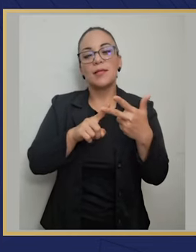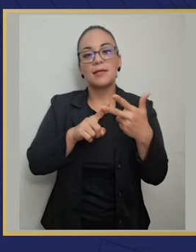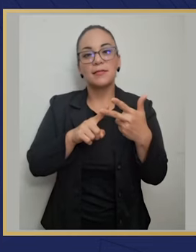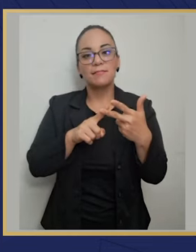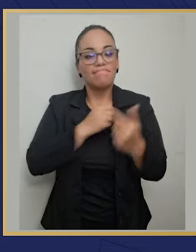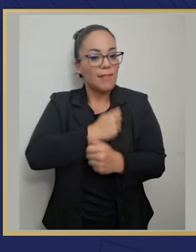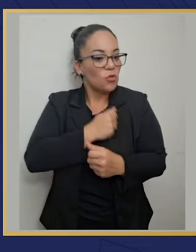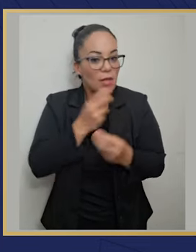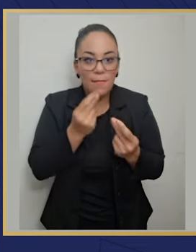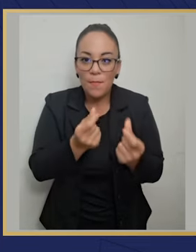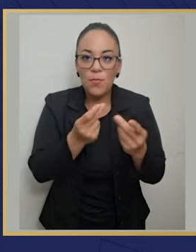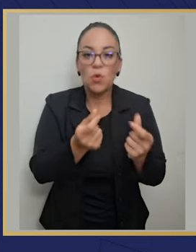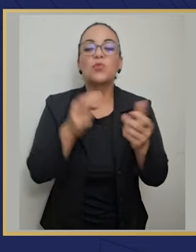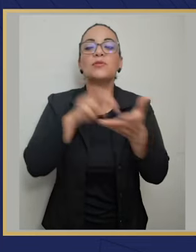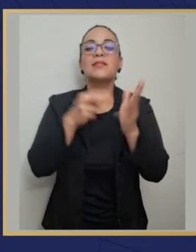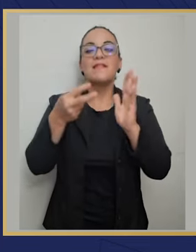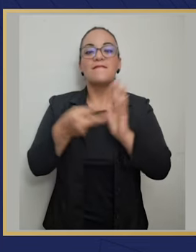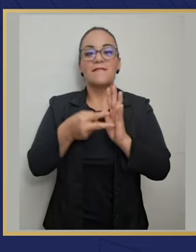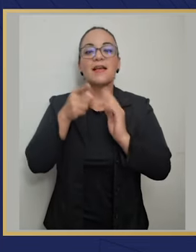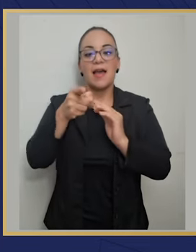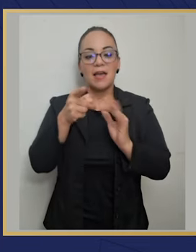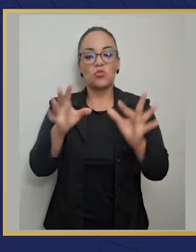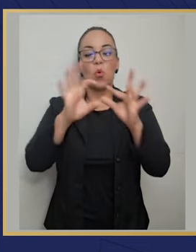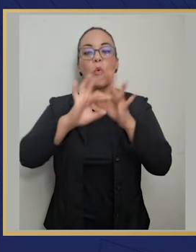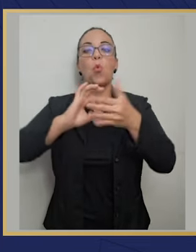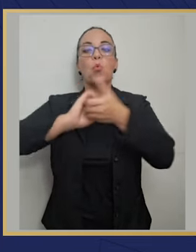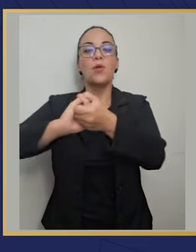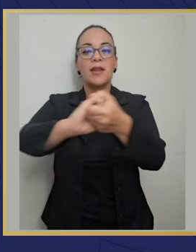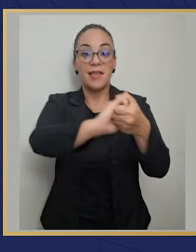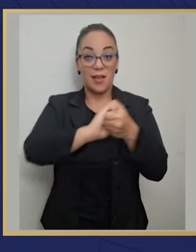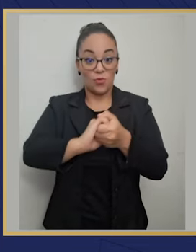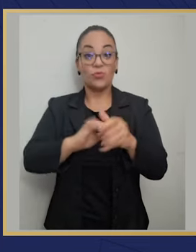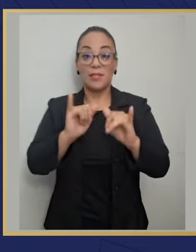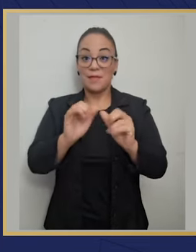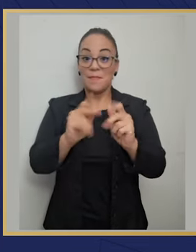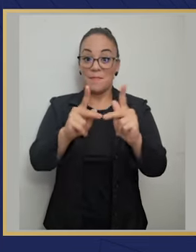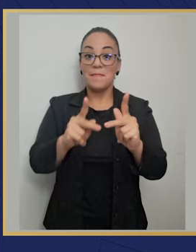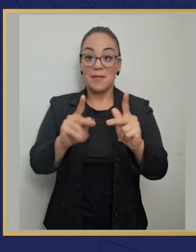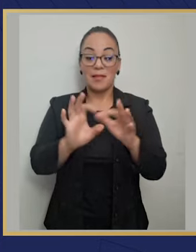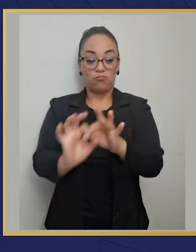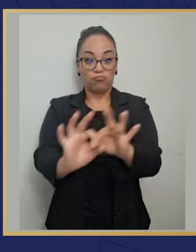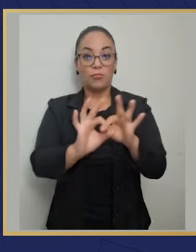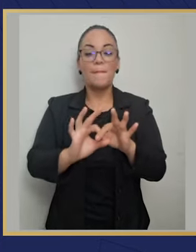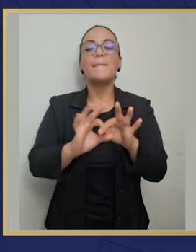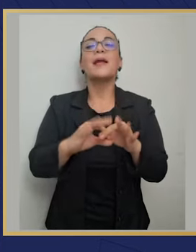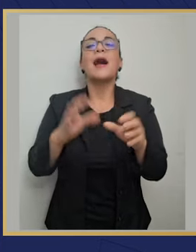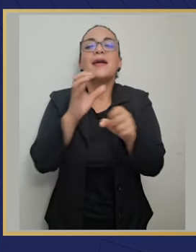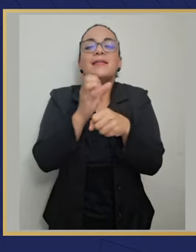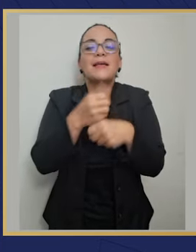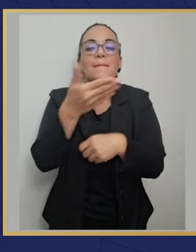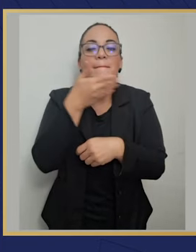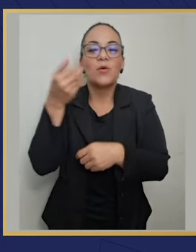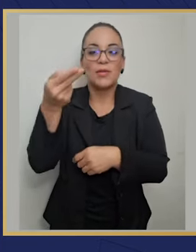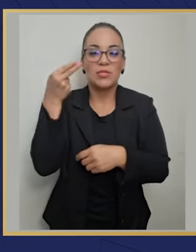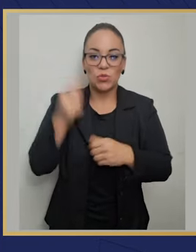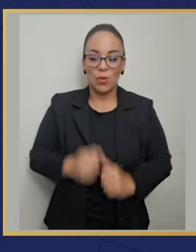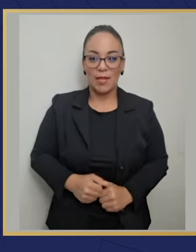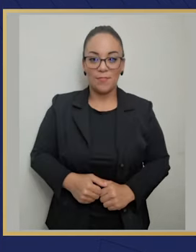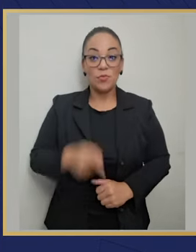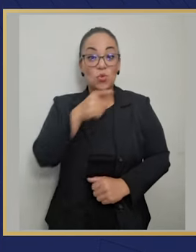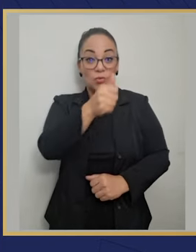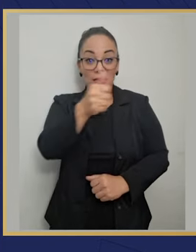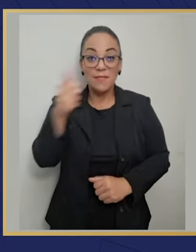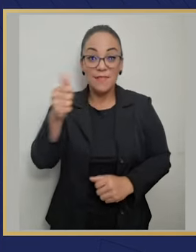pedir perdón con humildad, perdonar con prontitud y es lo que nos permite unirnos para poder escribir